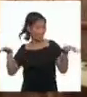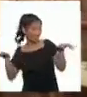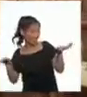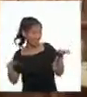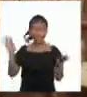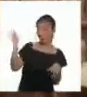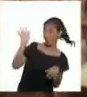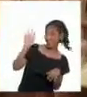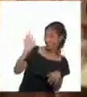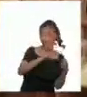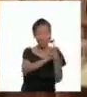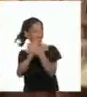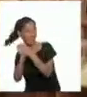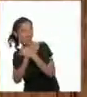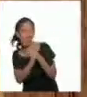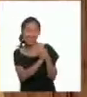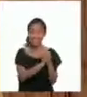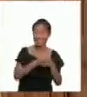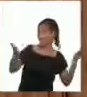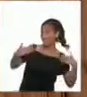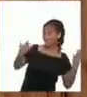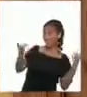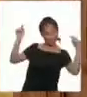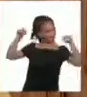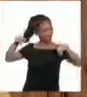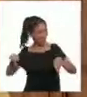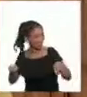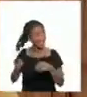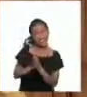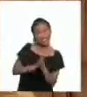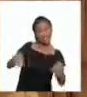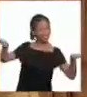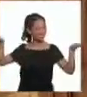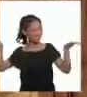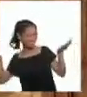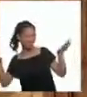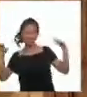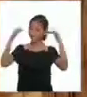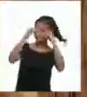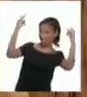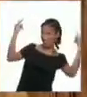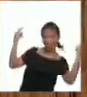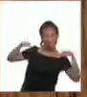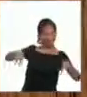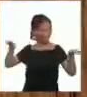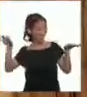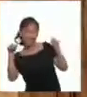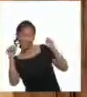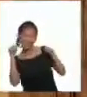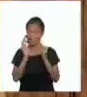¡Hola, amigas y amigos! ¡Qué alegría estar de nuevo por el campamento! ¡Sí!